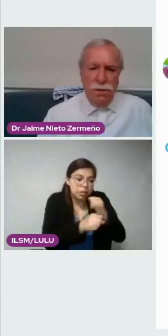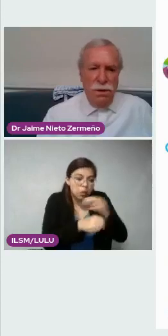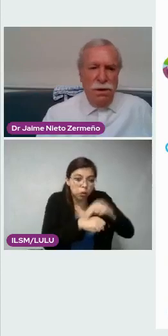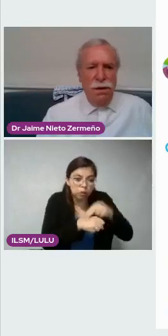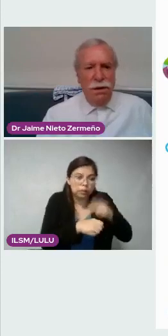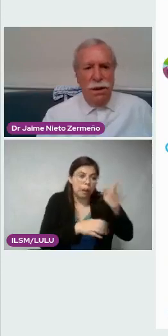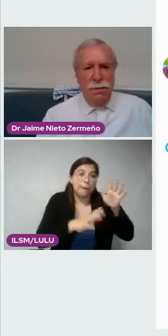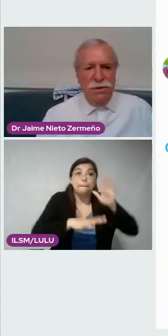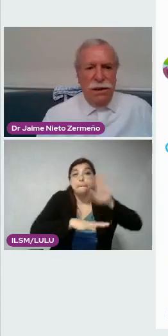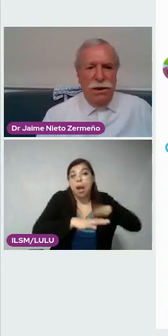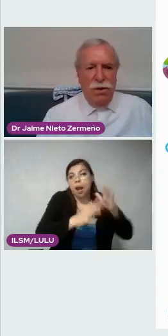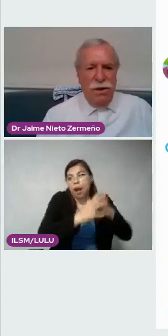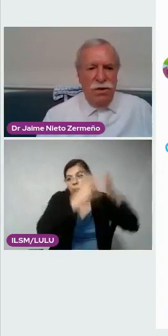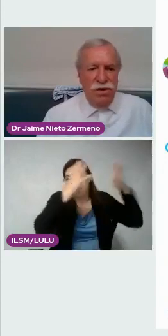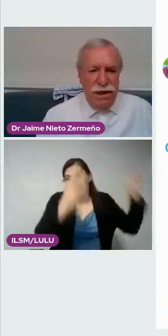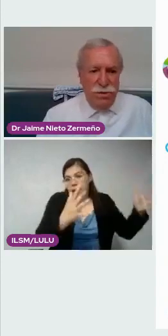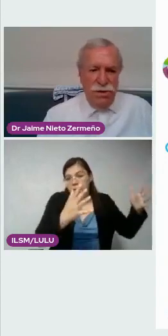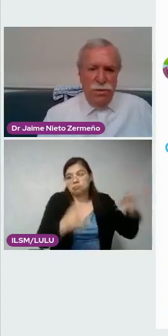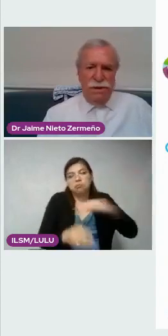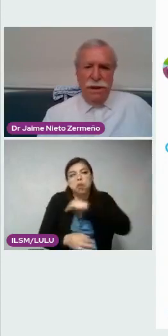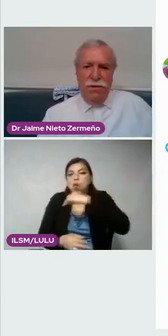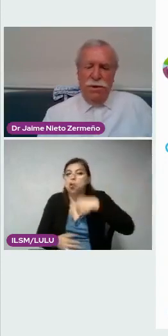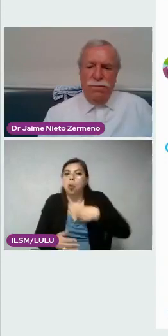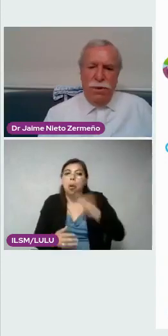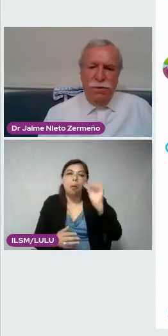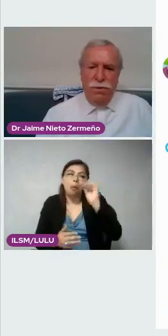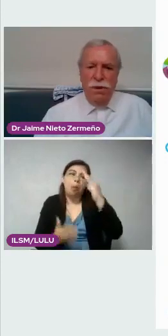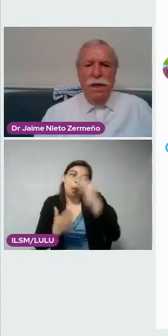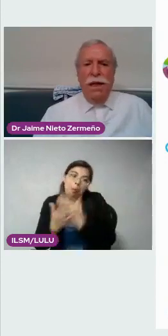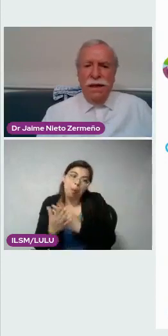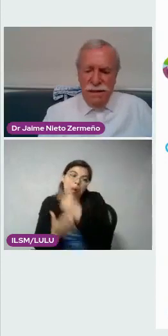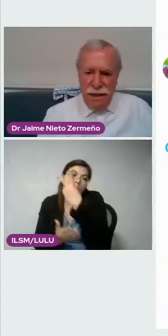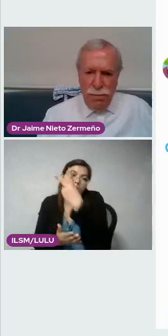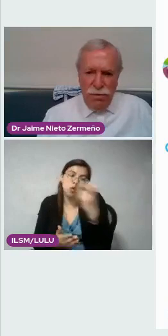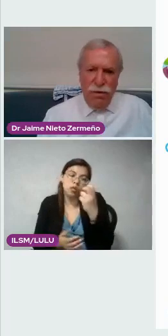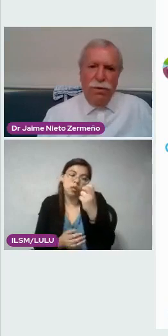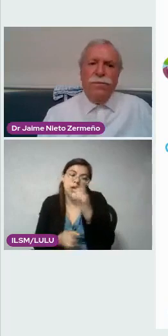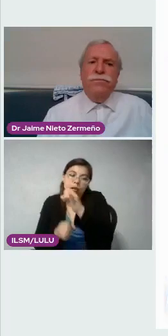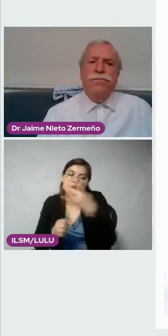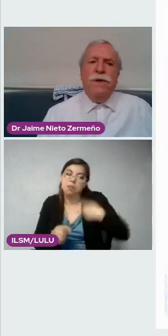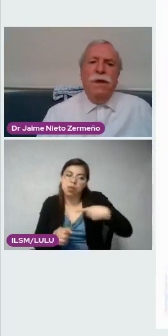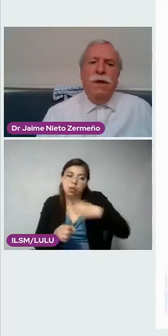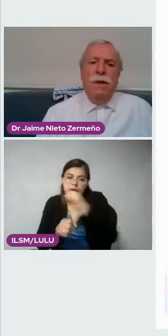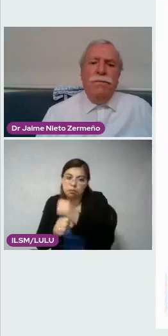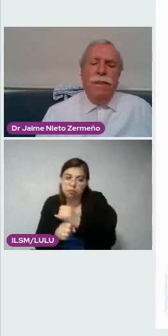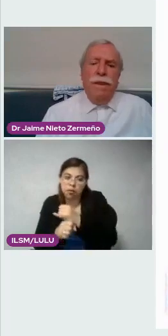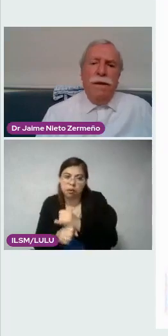Nosotros tenemos alrededor de 200 investigadores para esto. La que sigue, por favor.